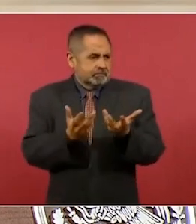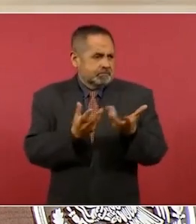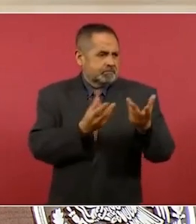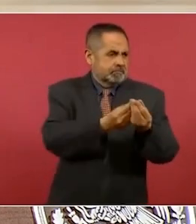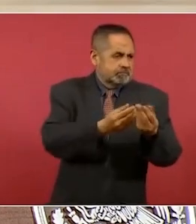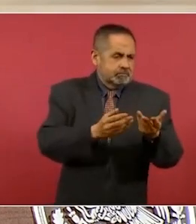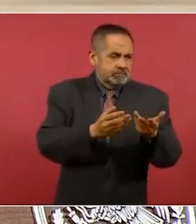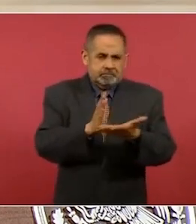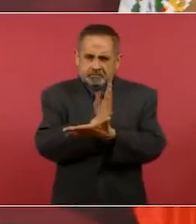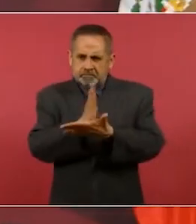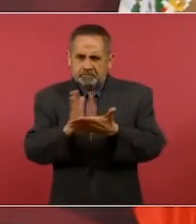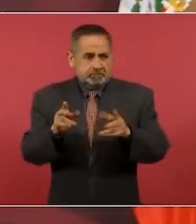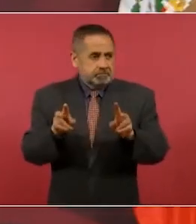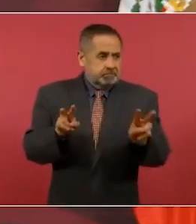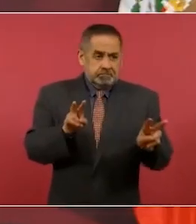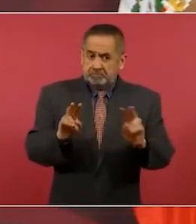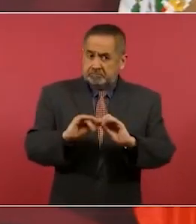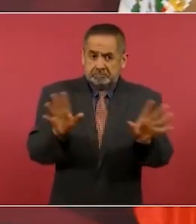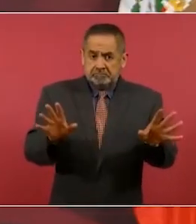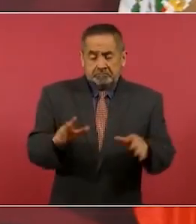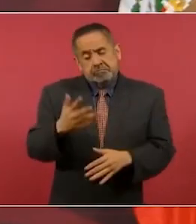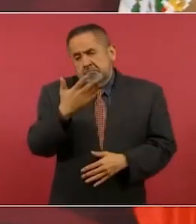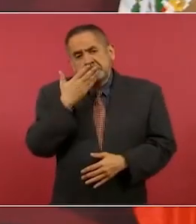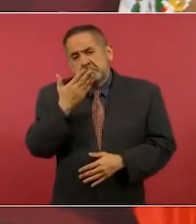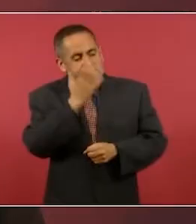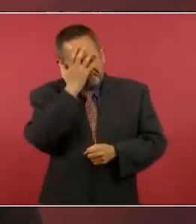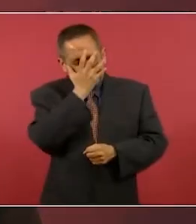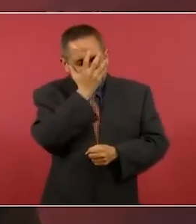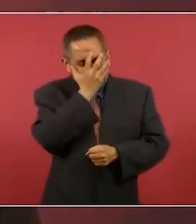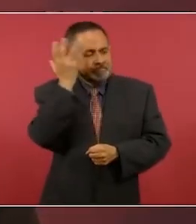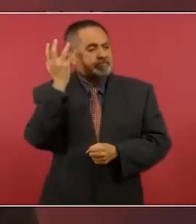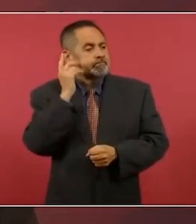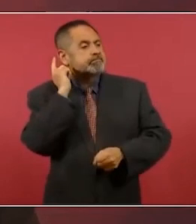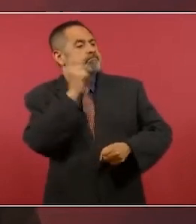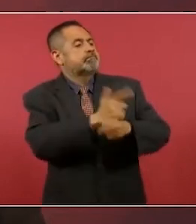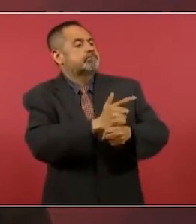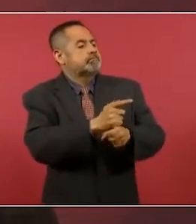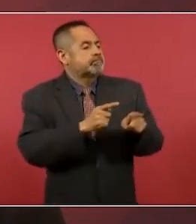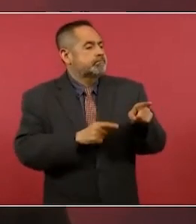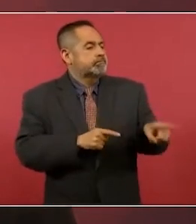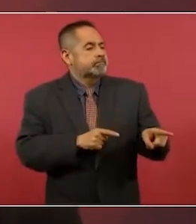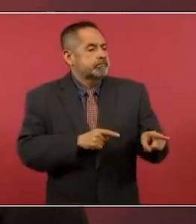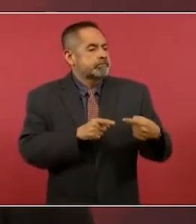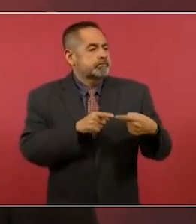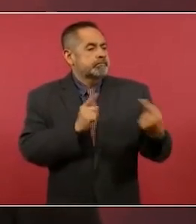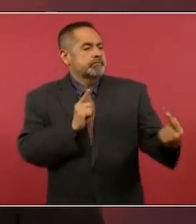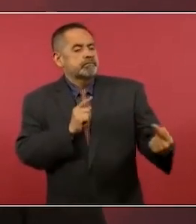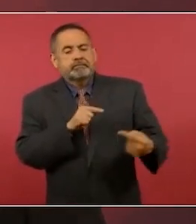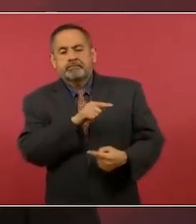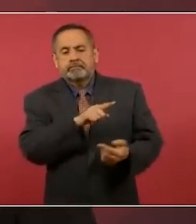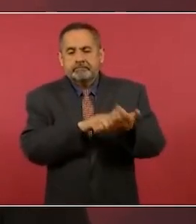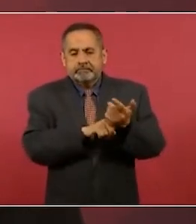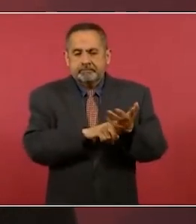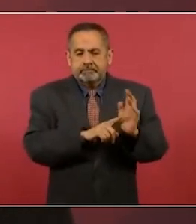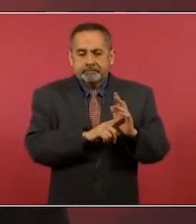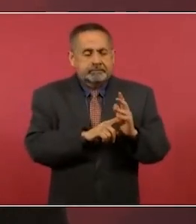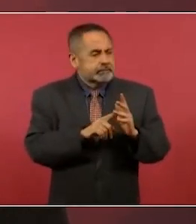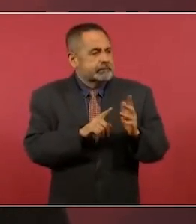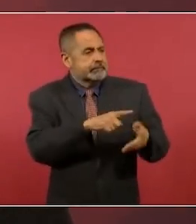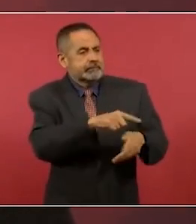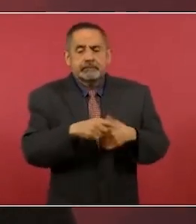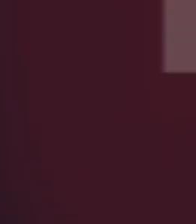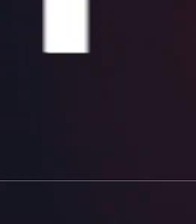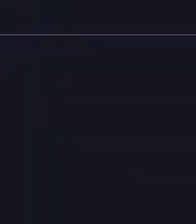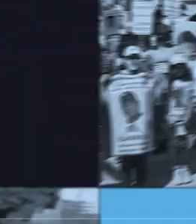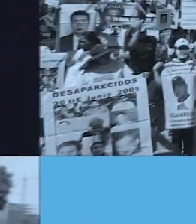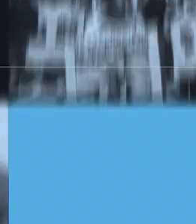mejor saber quiénes son realmente los adversarios que enfrentar a simuladores.